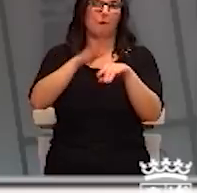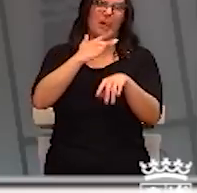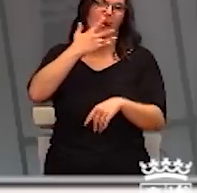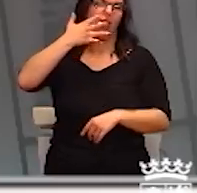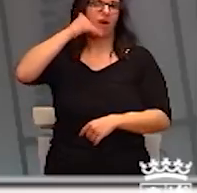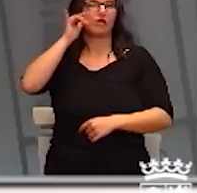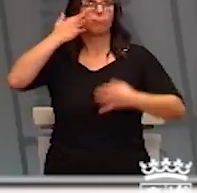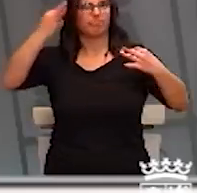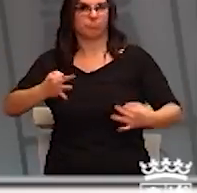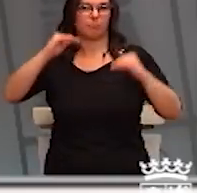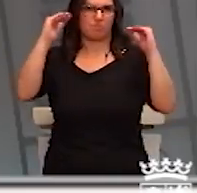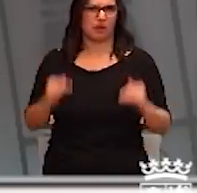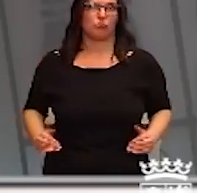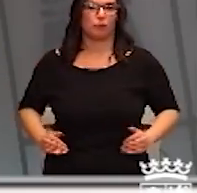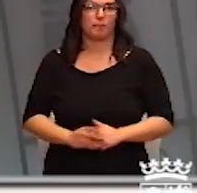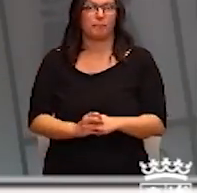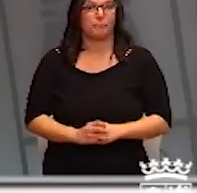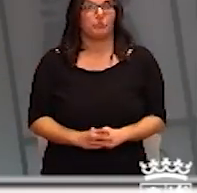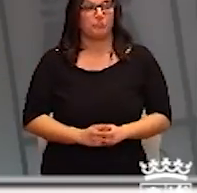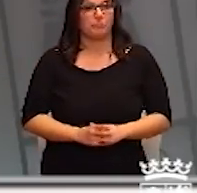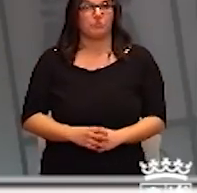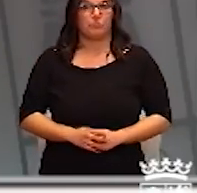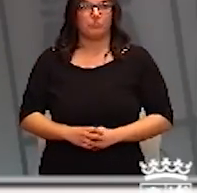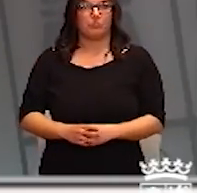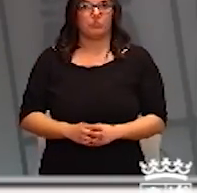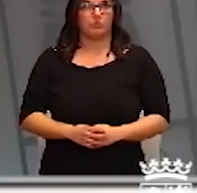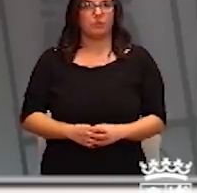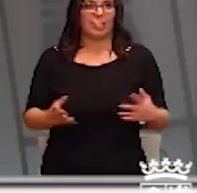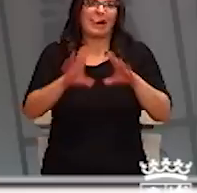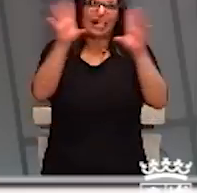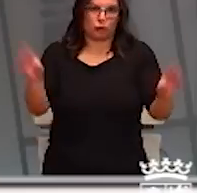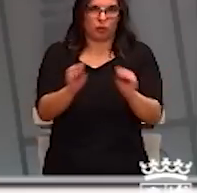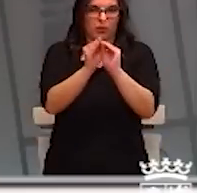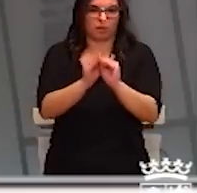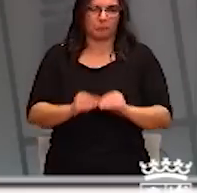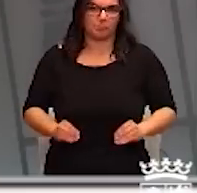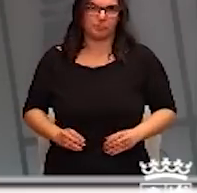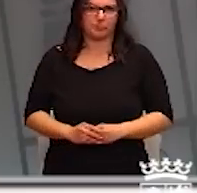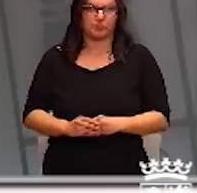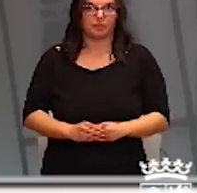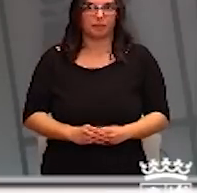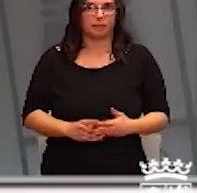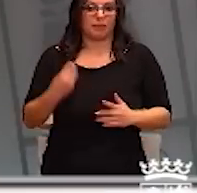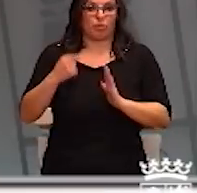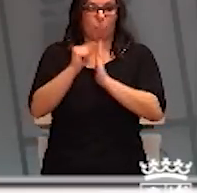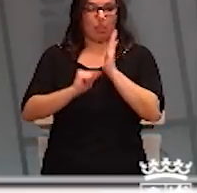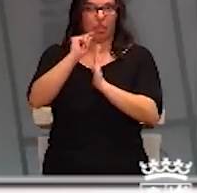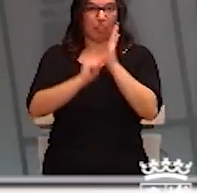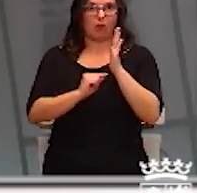riesgos de transmisión de la infección. Esto es resumido. Las medidas que